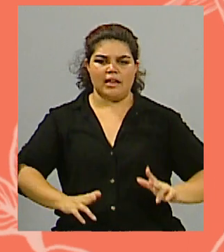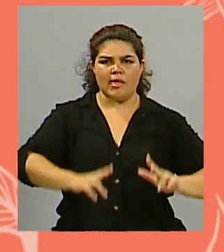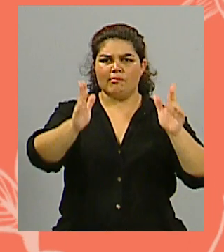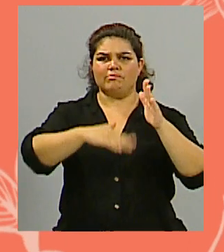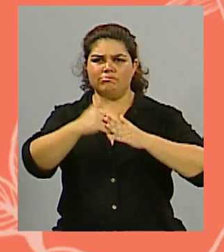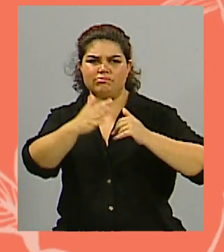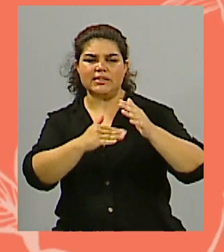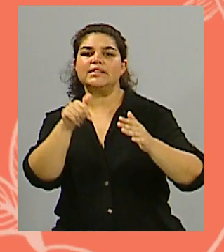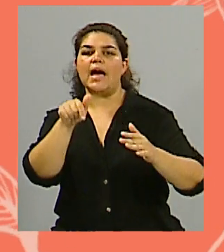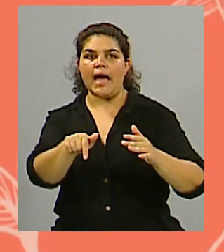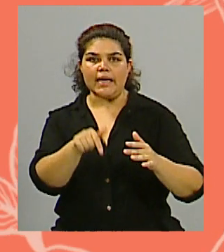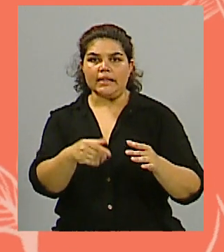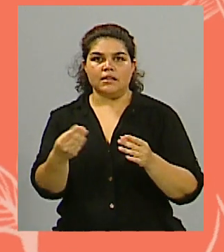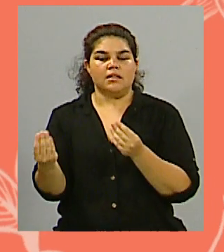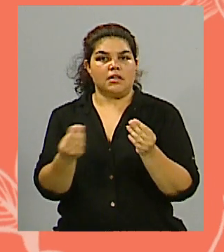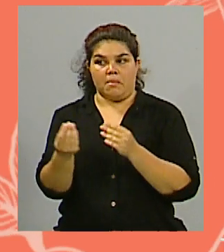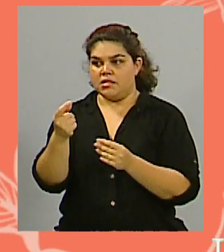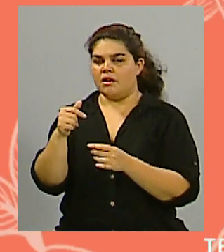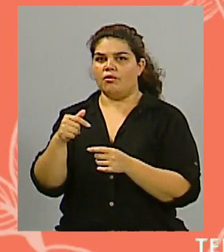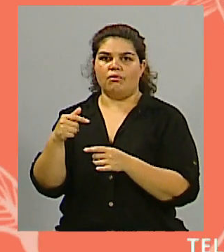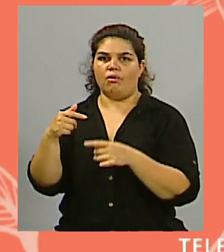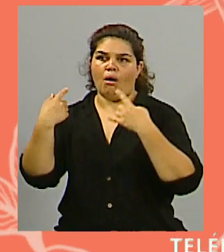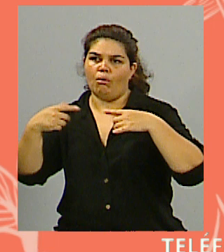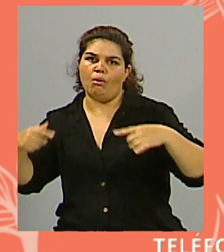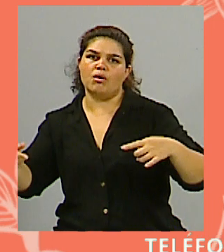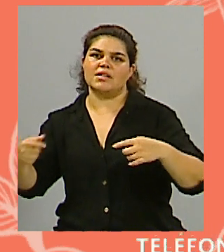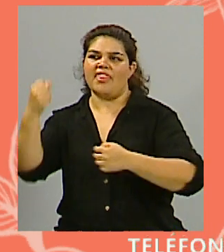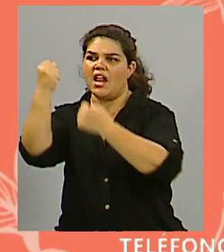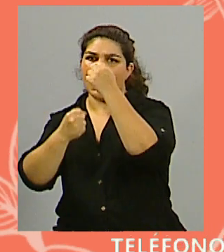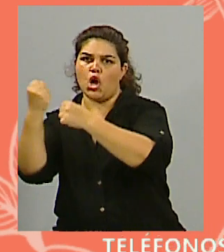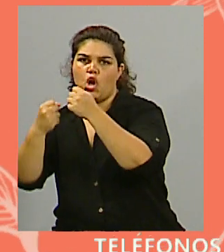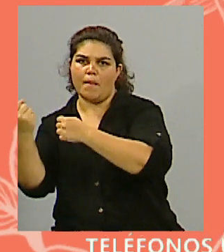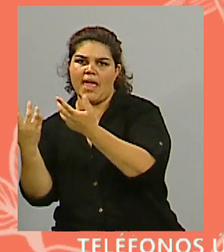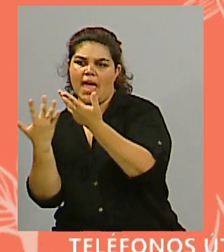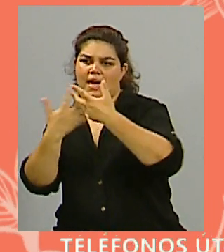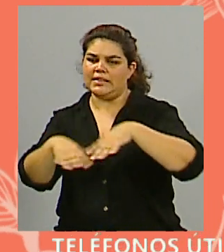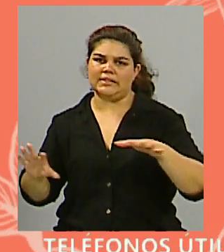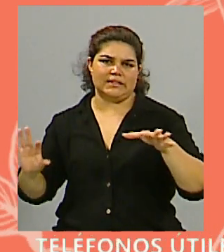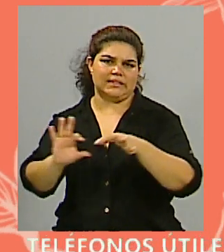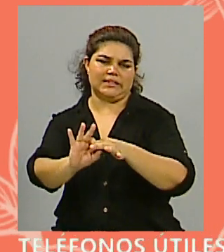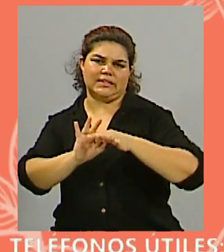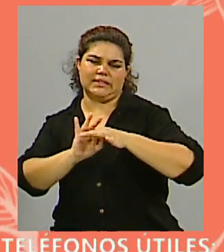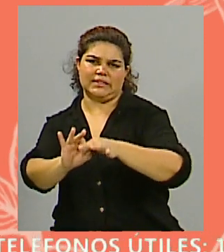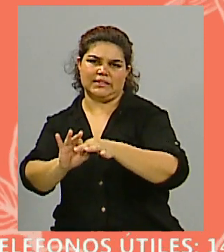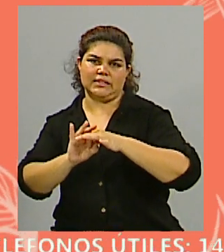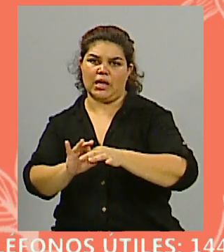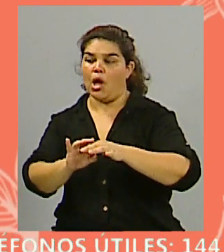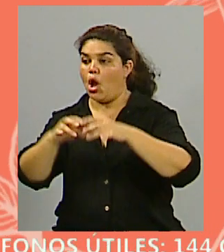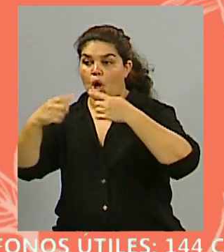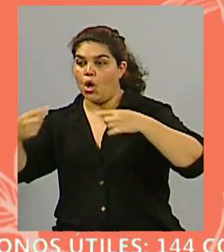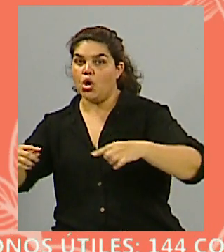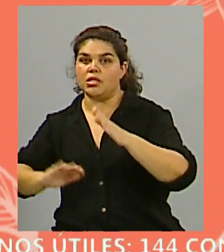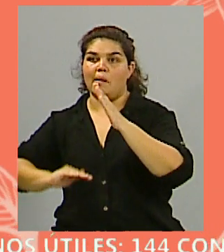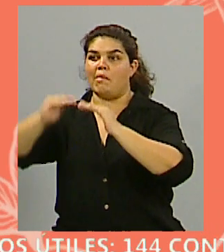y cuando hay incertidumbre política, porque obviamente eso repercute sobre las expectativas de la gente y los inversores se